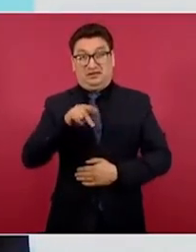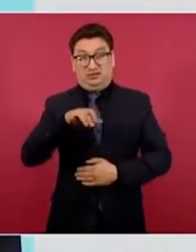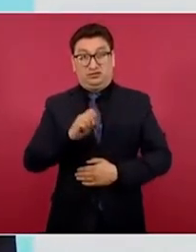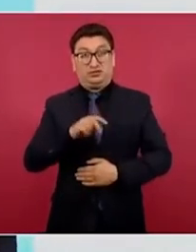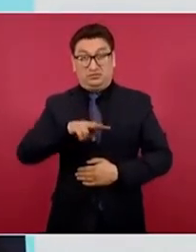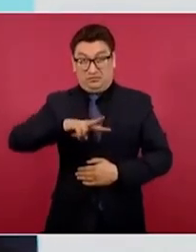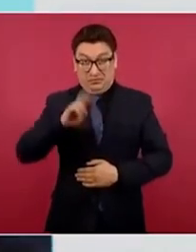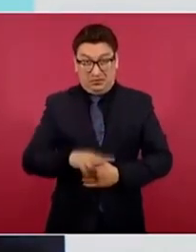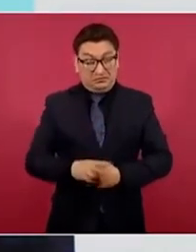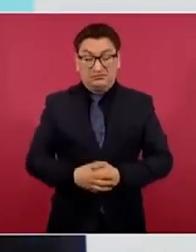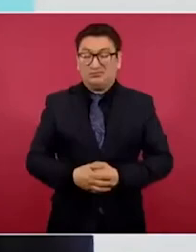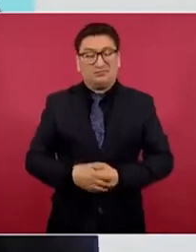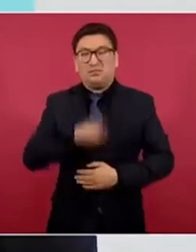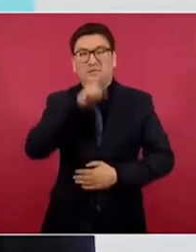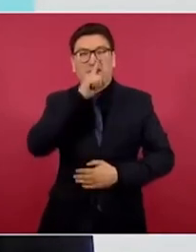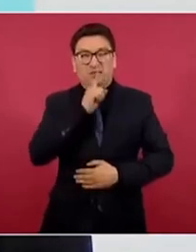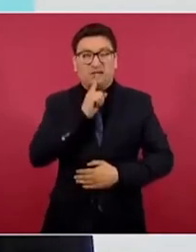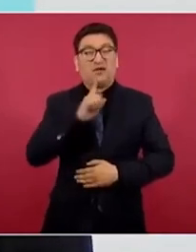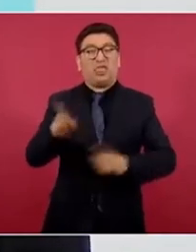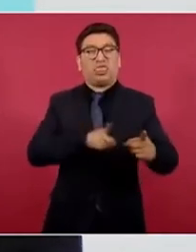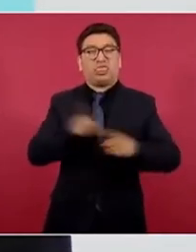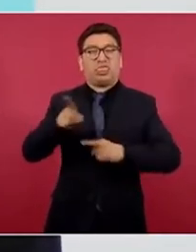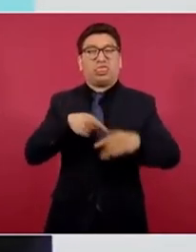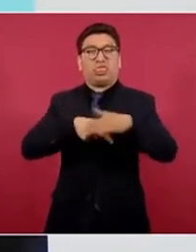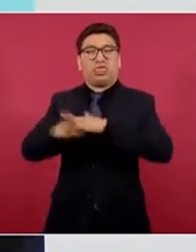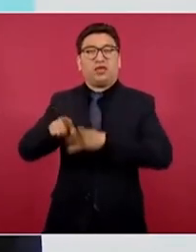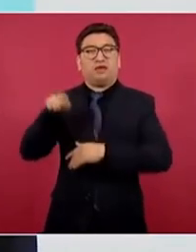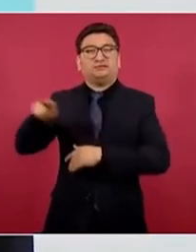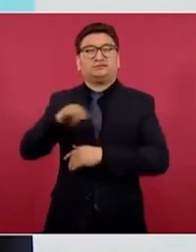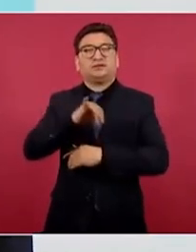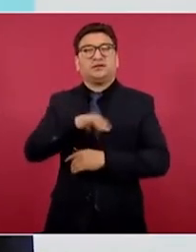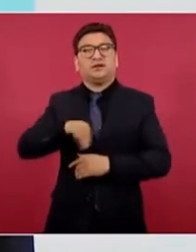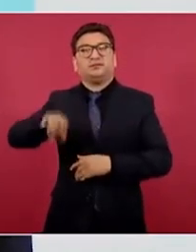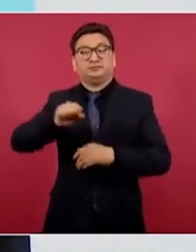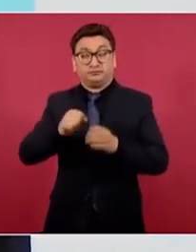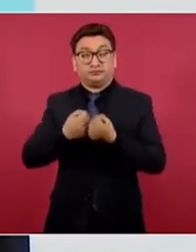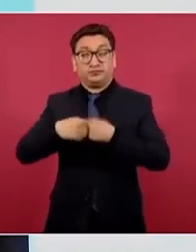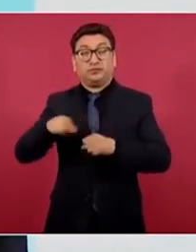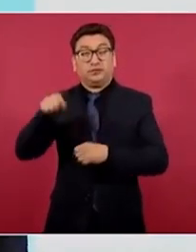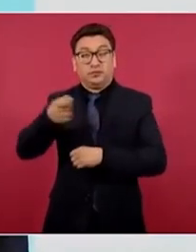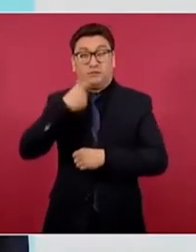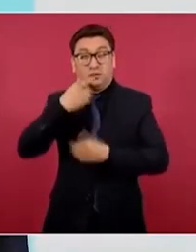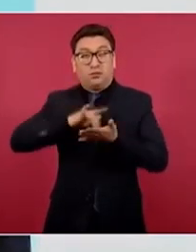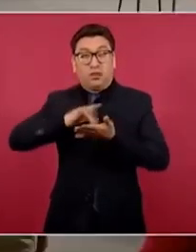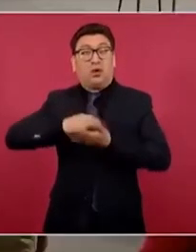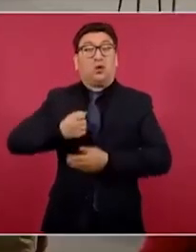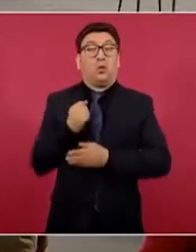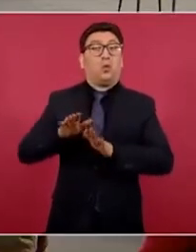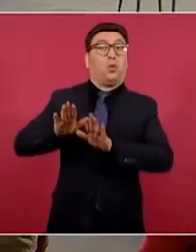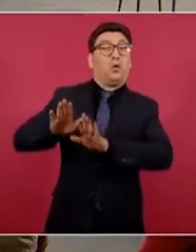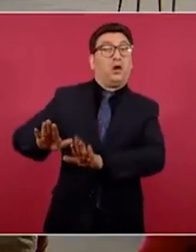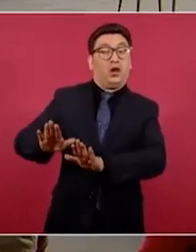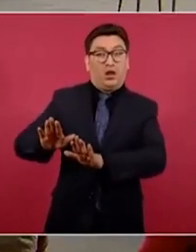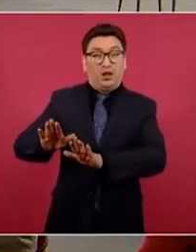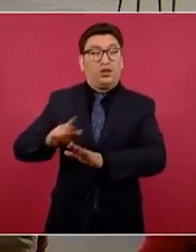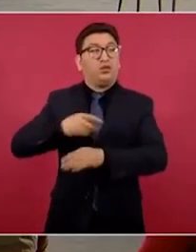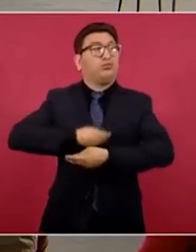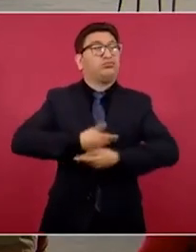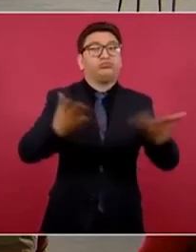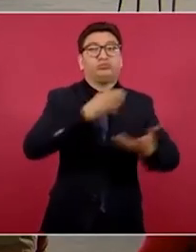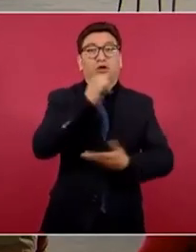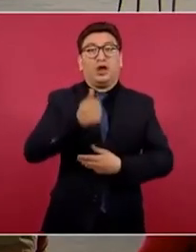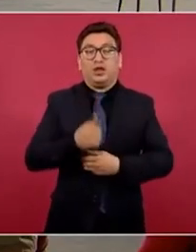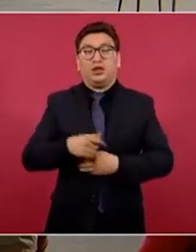Condolo, quien asegura que en el IMSS se estaban caducando. Las tenían y no las distribuían,